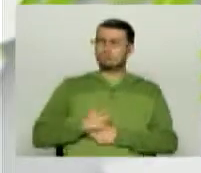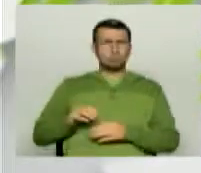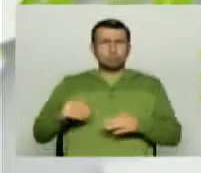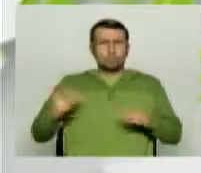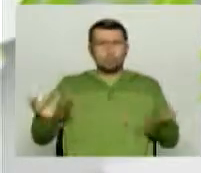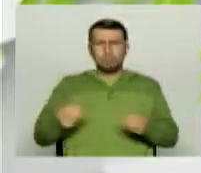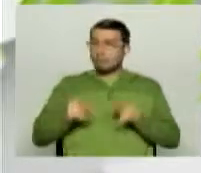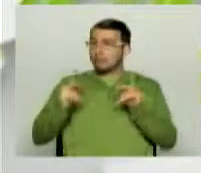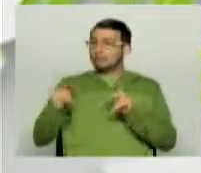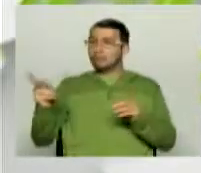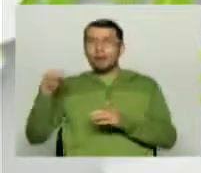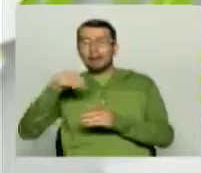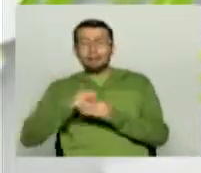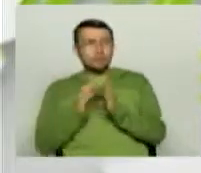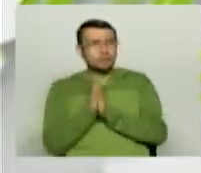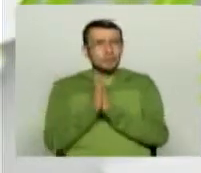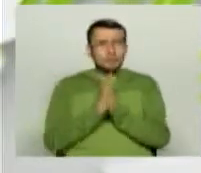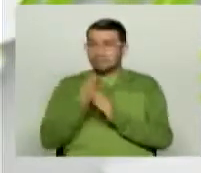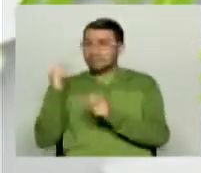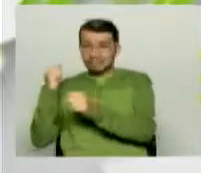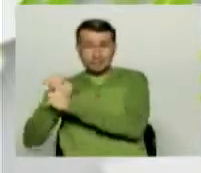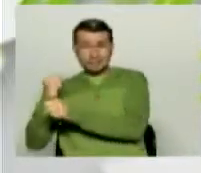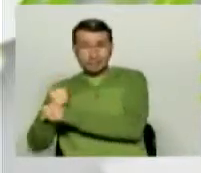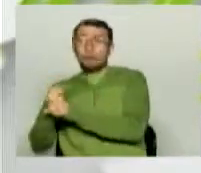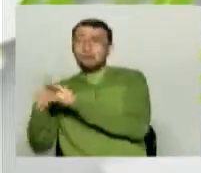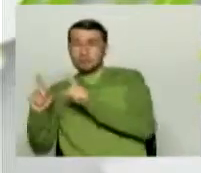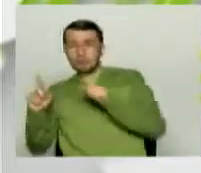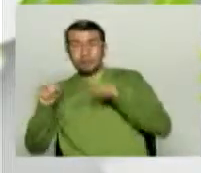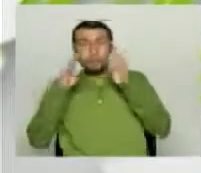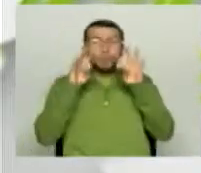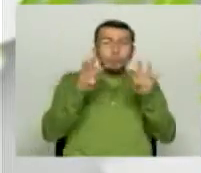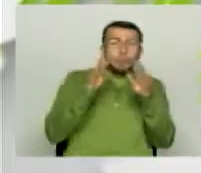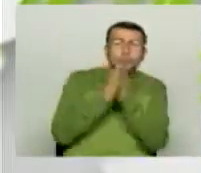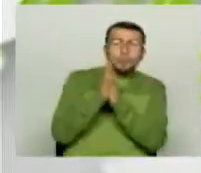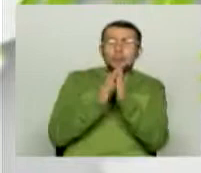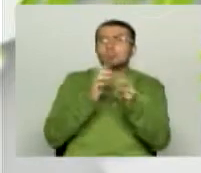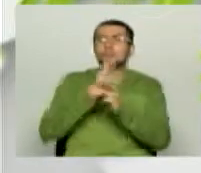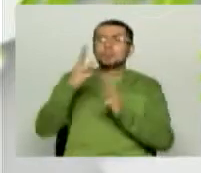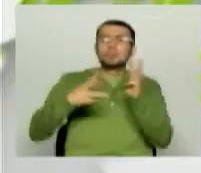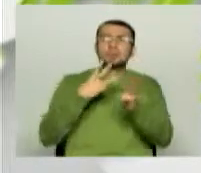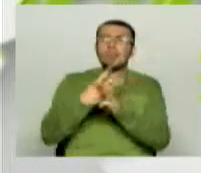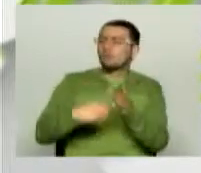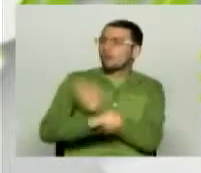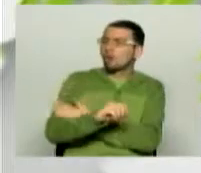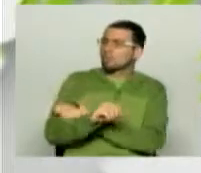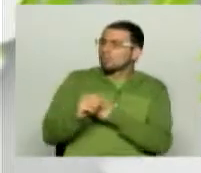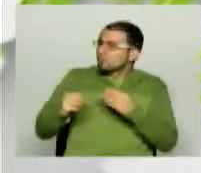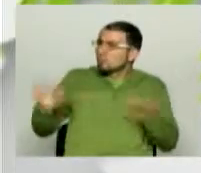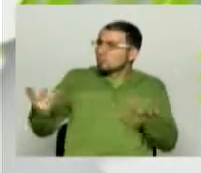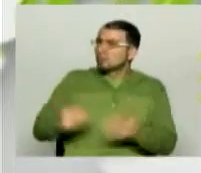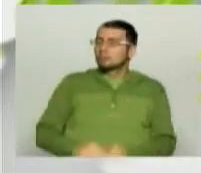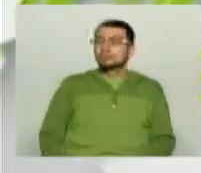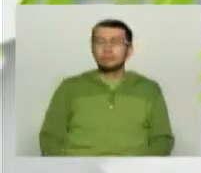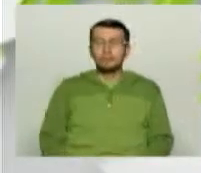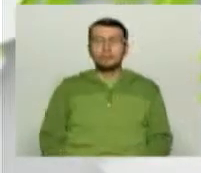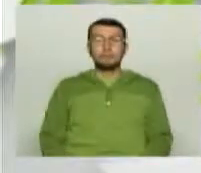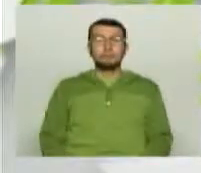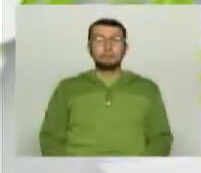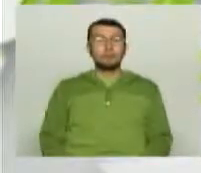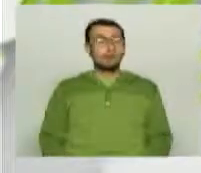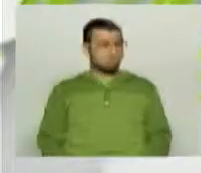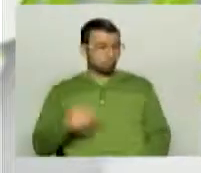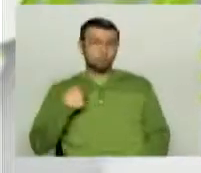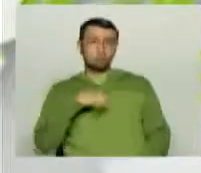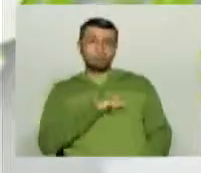personal viene involucrando sus labores también compenetrada con el fútbol y con este mundial que se viene realizando en Brasil. Bueno, acá tenemos que